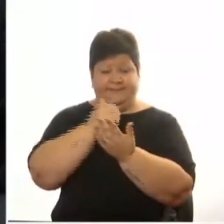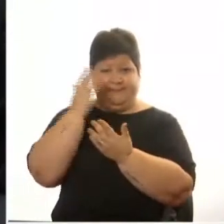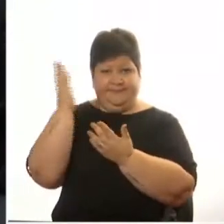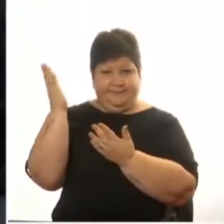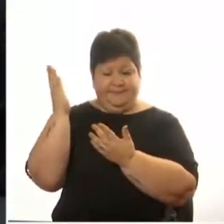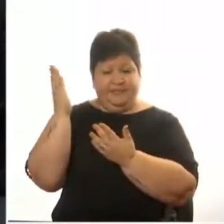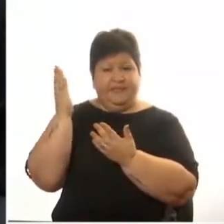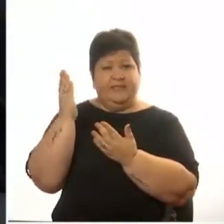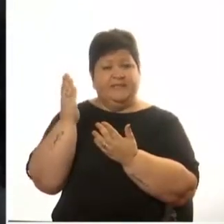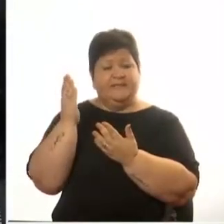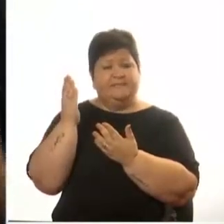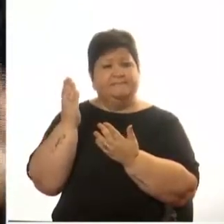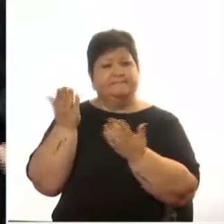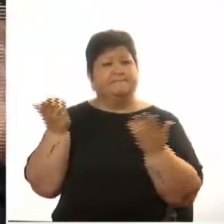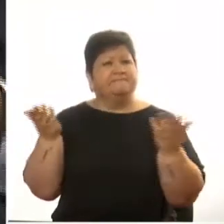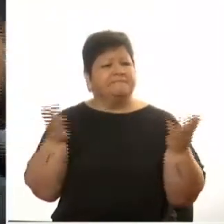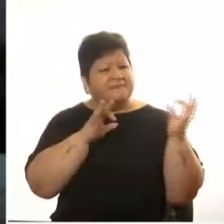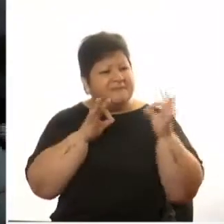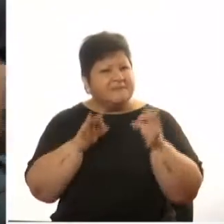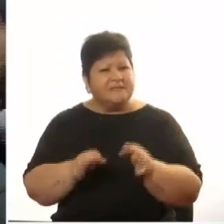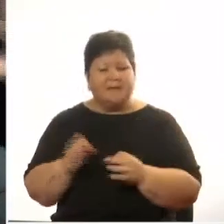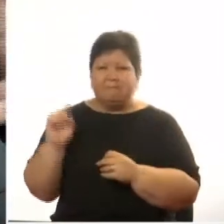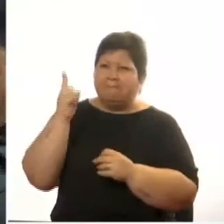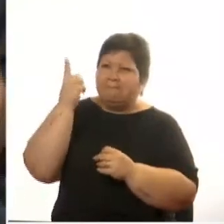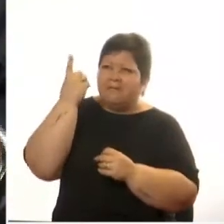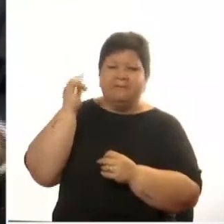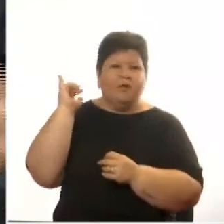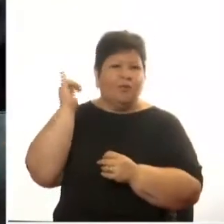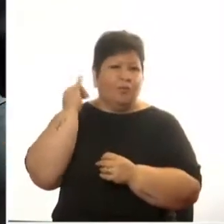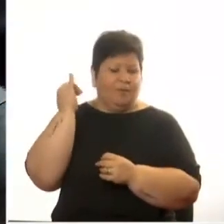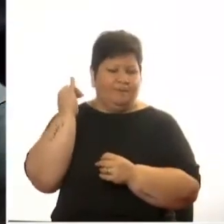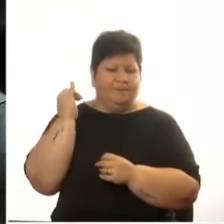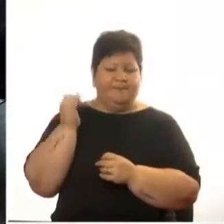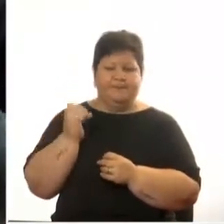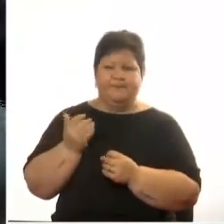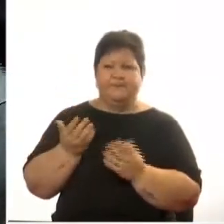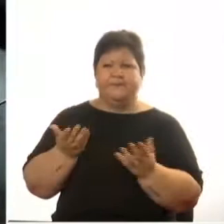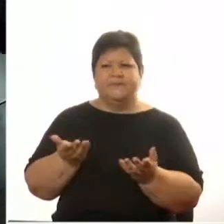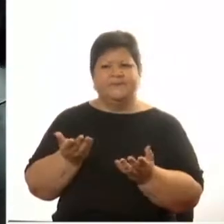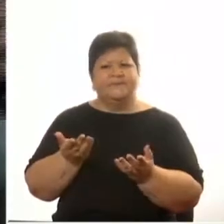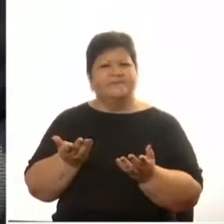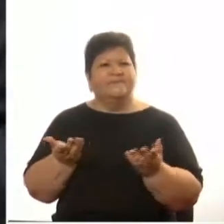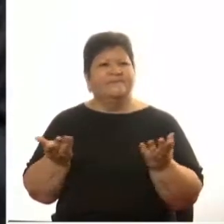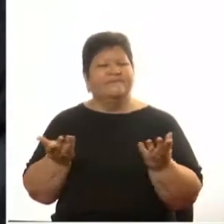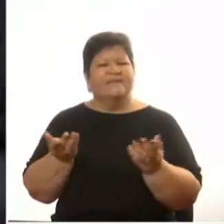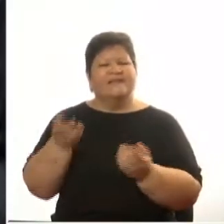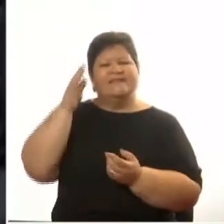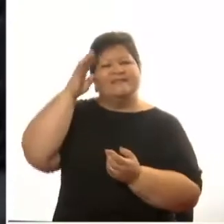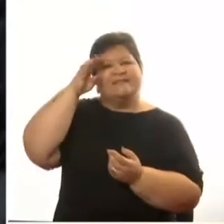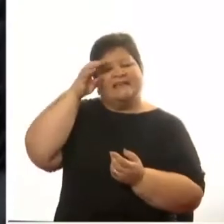el doctor Sanguinetti habla de somos dos países que también provenimos de dos éxodos